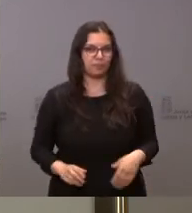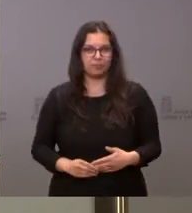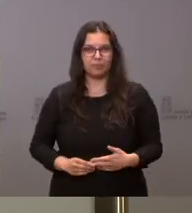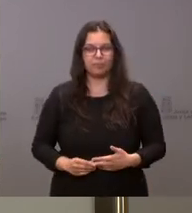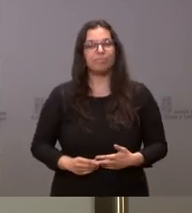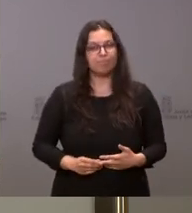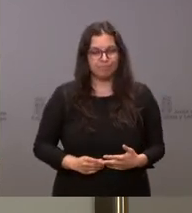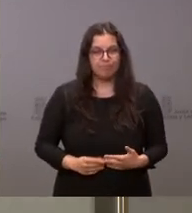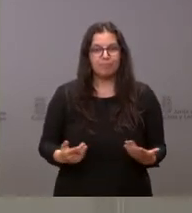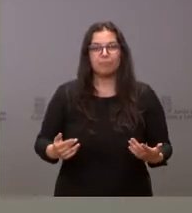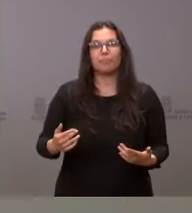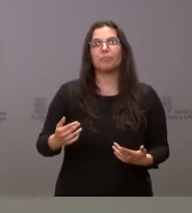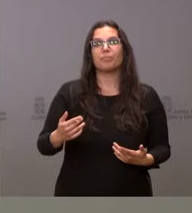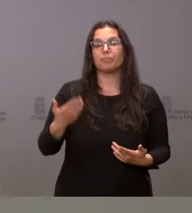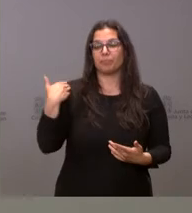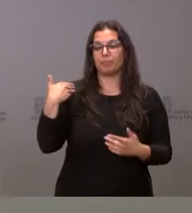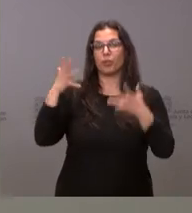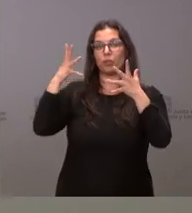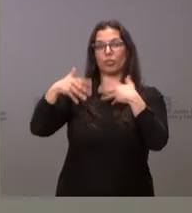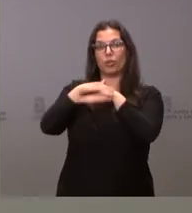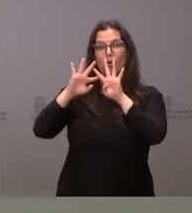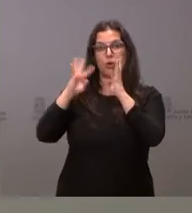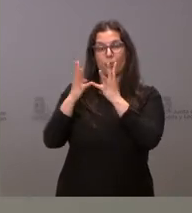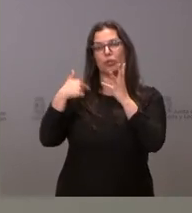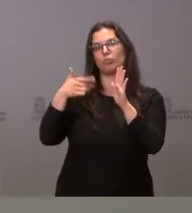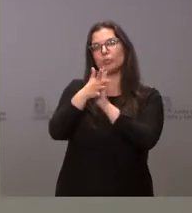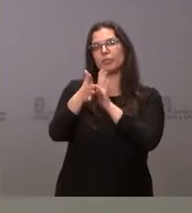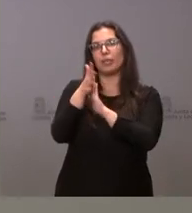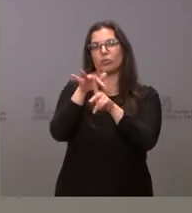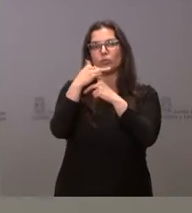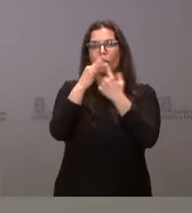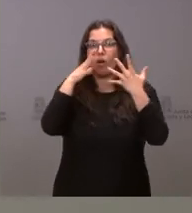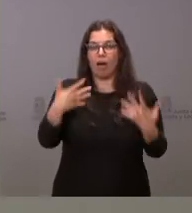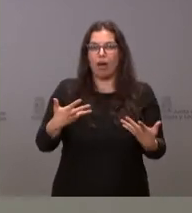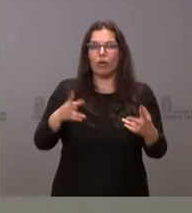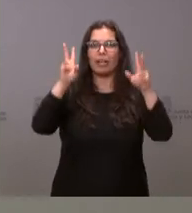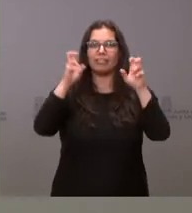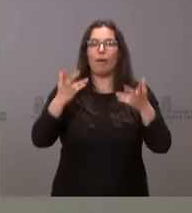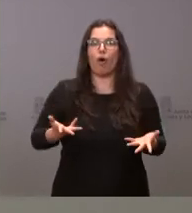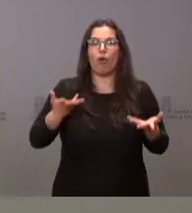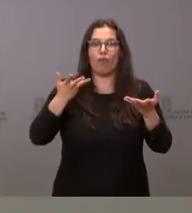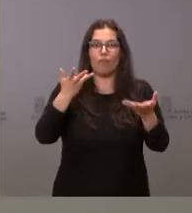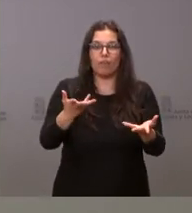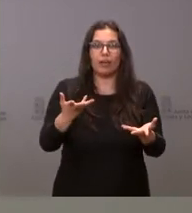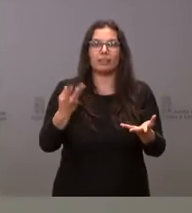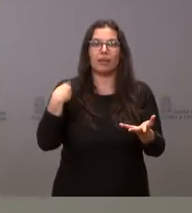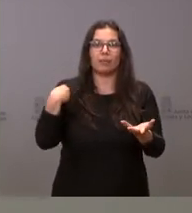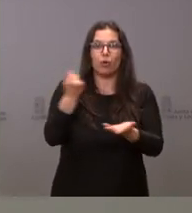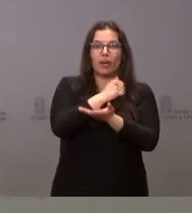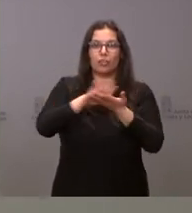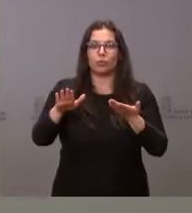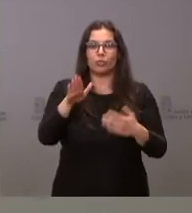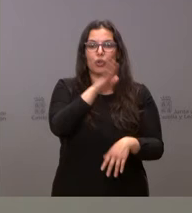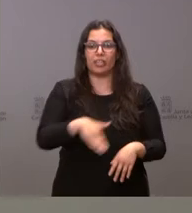Sí, he dado cuenta en el Consejo de Gobierno de la situación en la que se encuentra actualmente la oferta de la gratuidad para